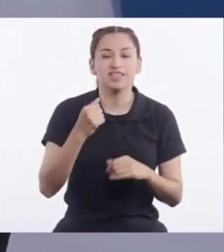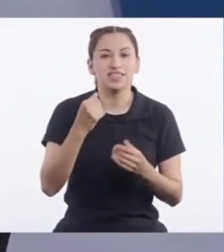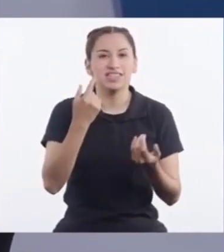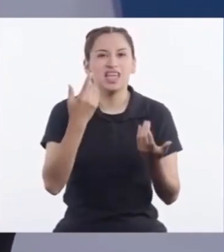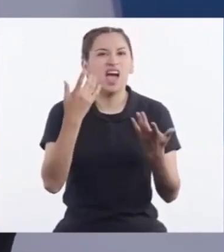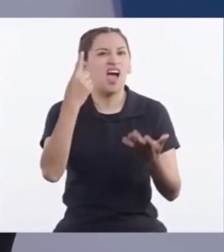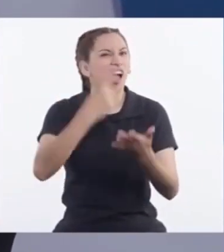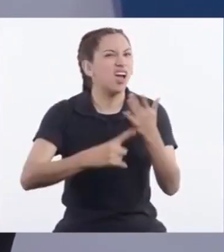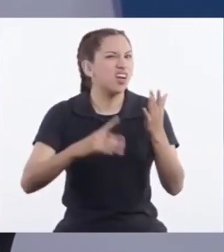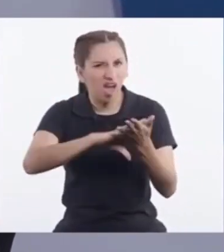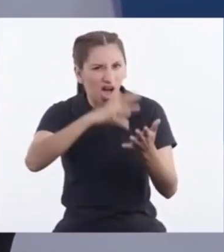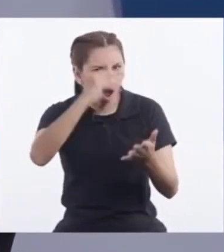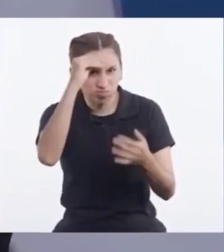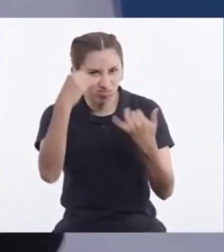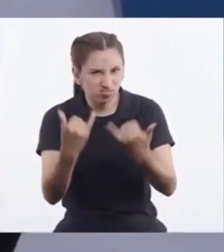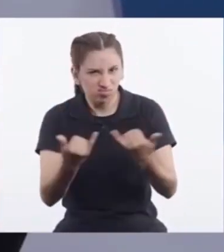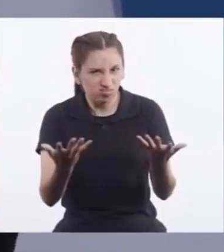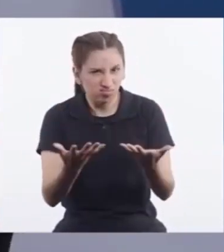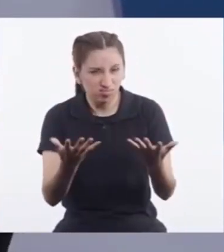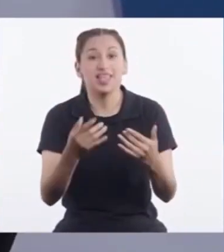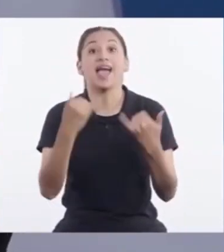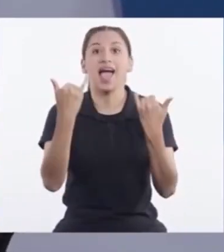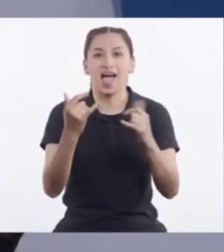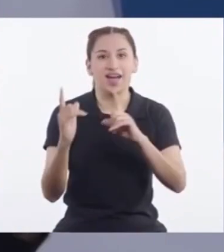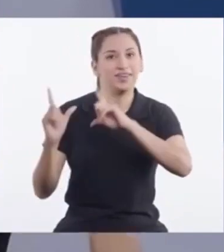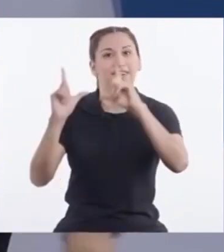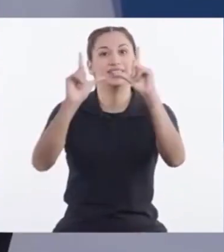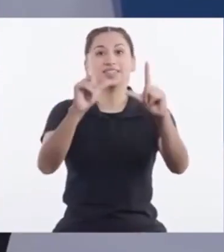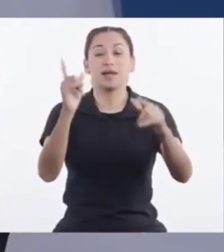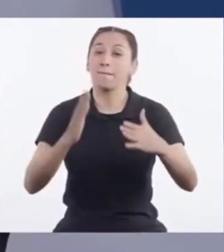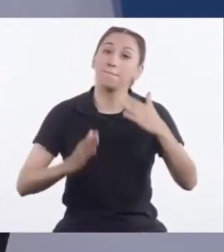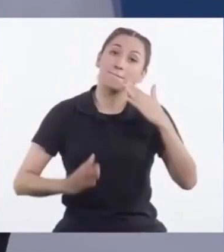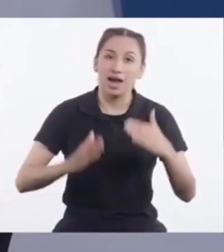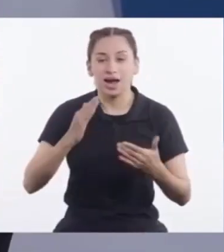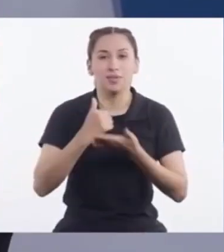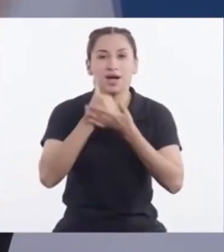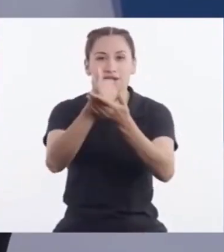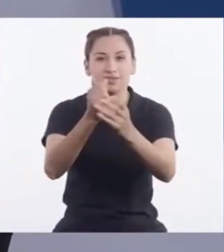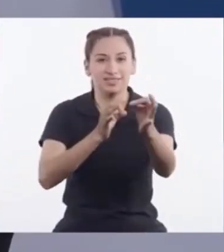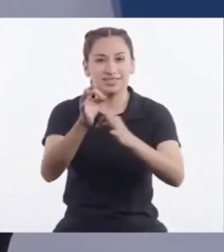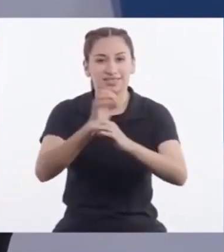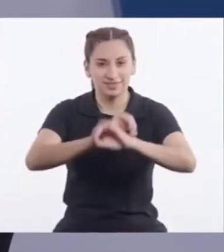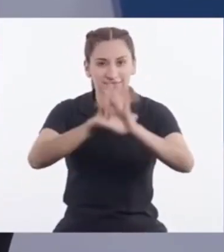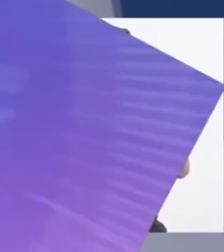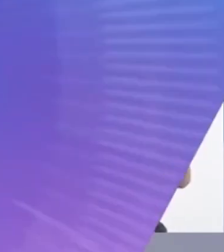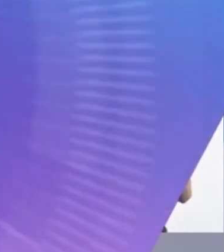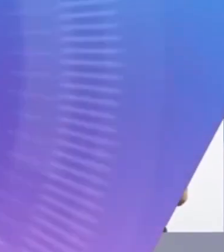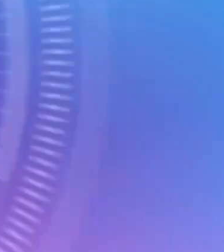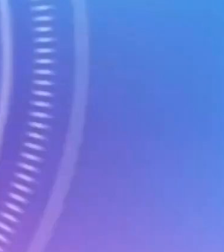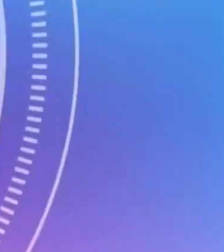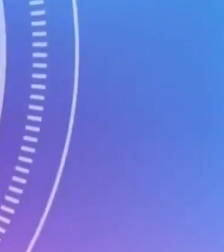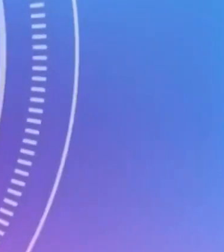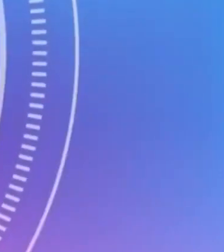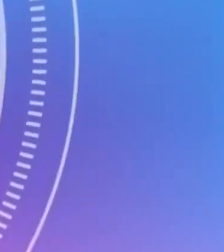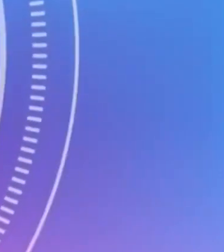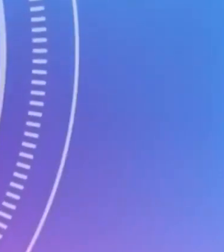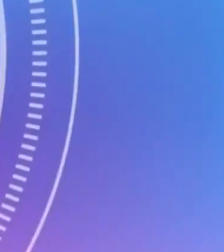aprendido El día de hoy Vamos a nuestro segmento Macabó Lo explica